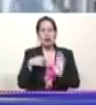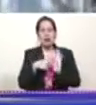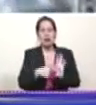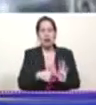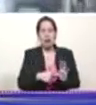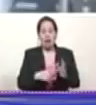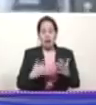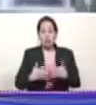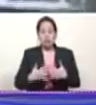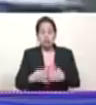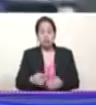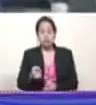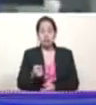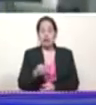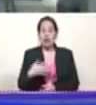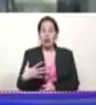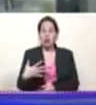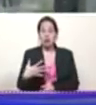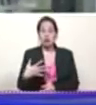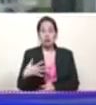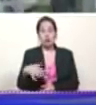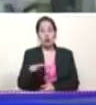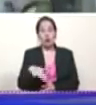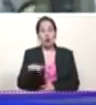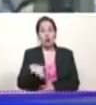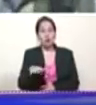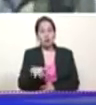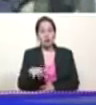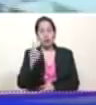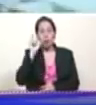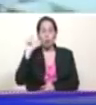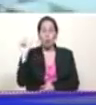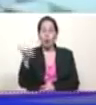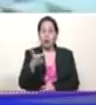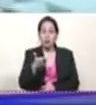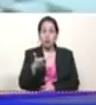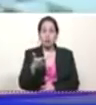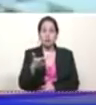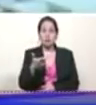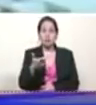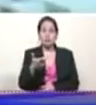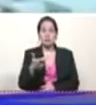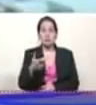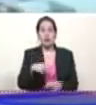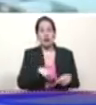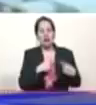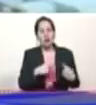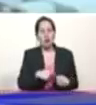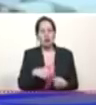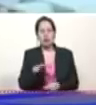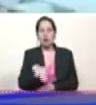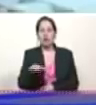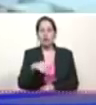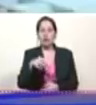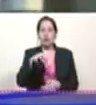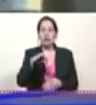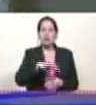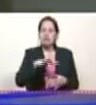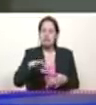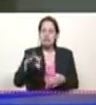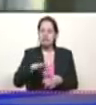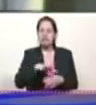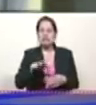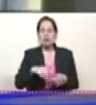arroz del estado huárico que está ubicada en el corazón de donde se siembra el arroz,